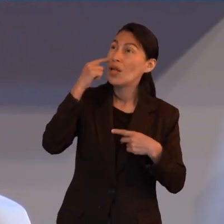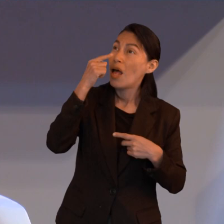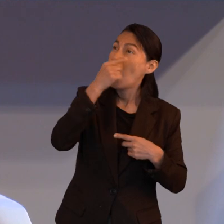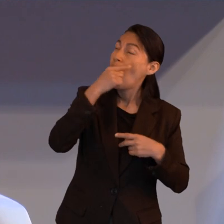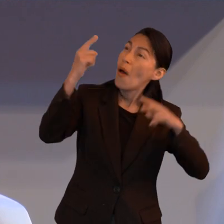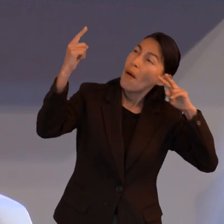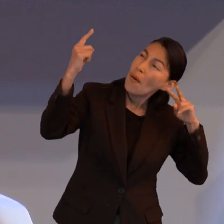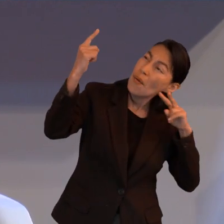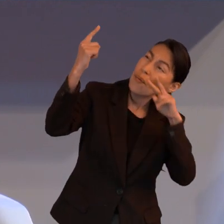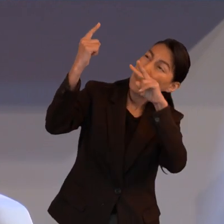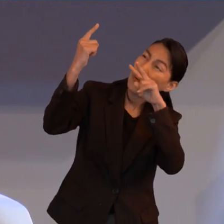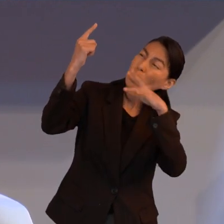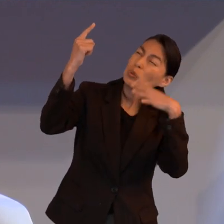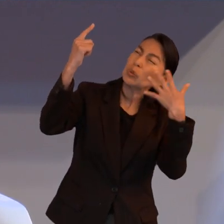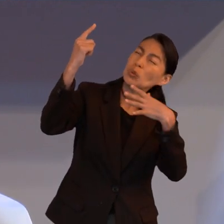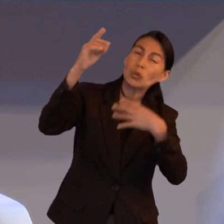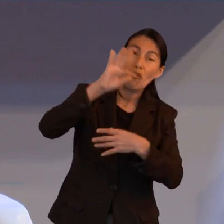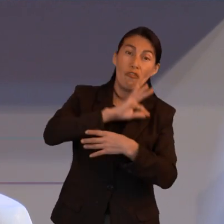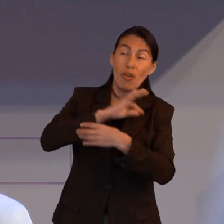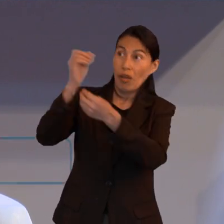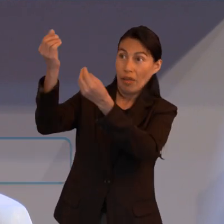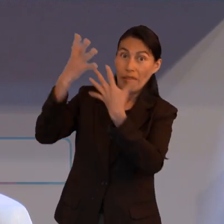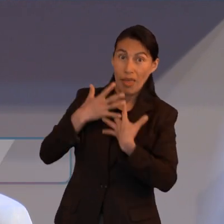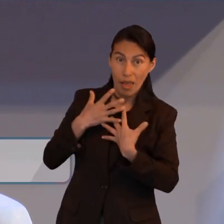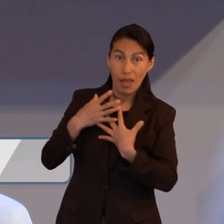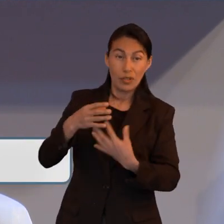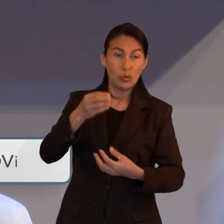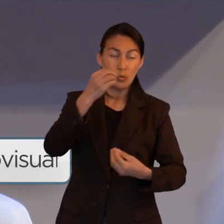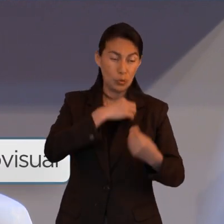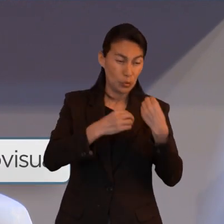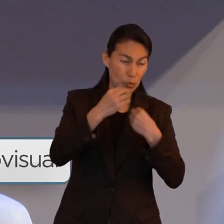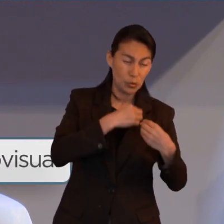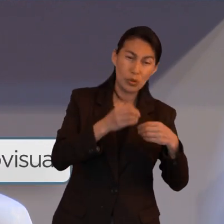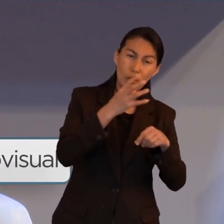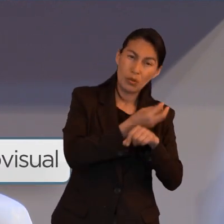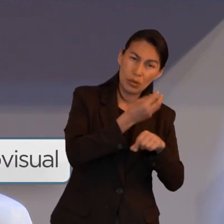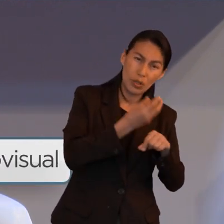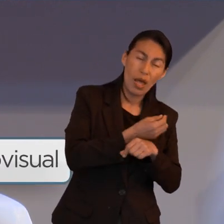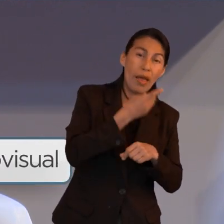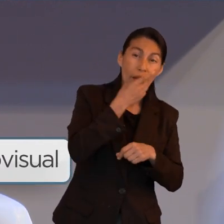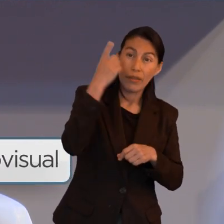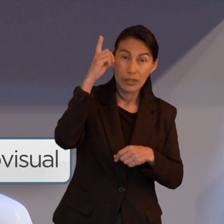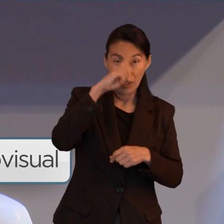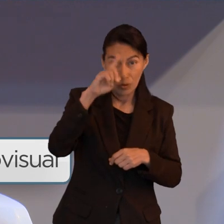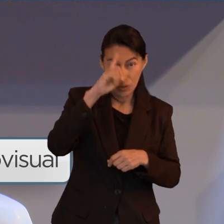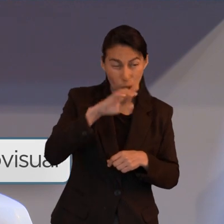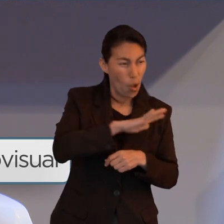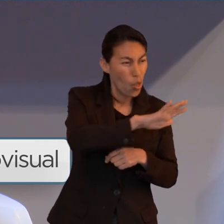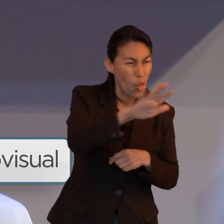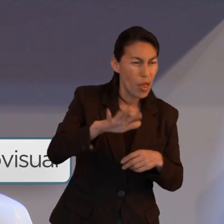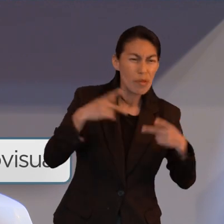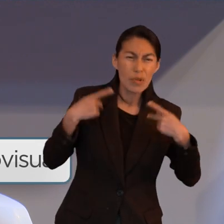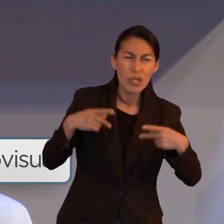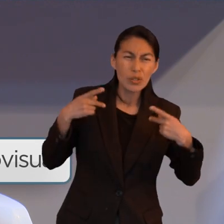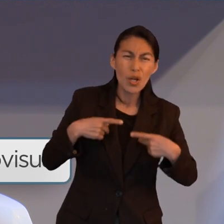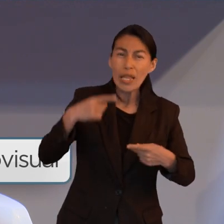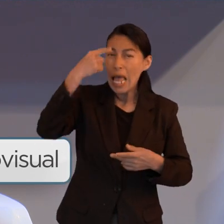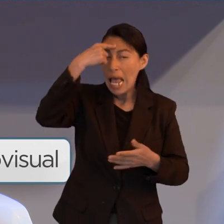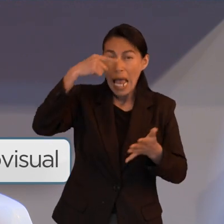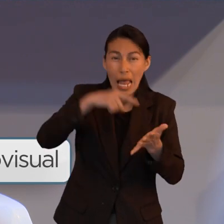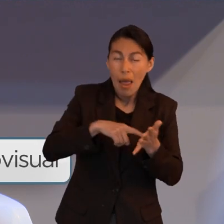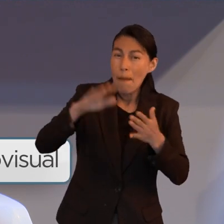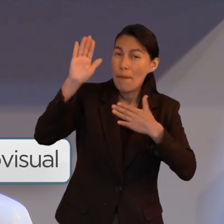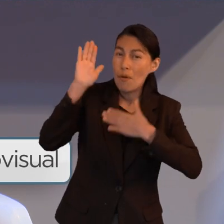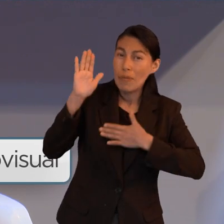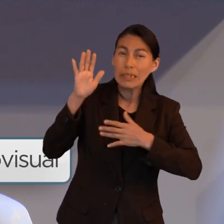que quiero terminar con el versículo puesto los ojos en Jesús el autor y consumador de la fe si él ya corrió la carrera completa a nosotros lo único